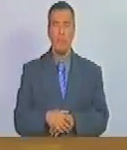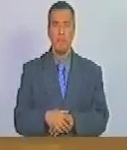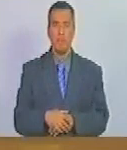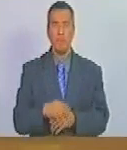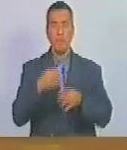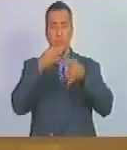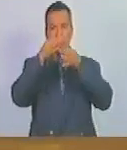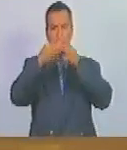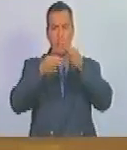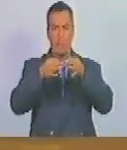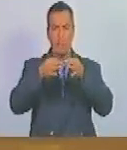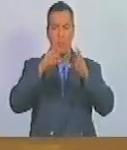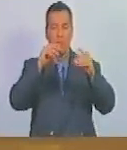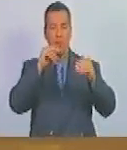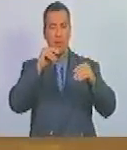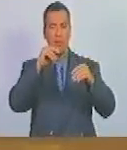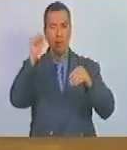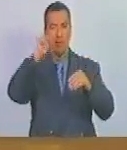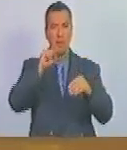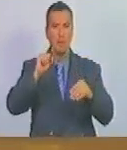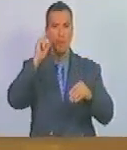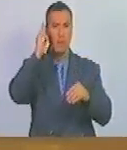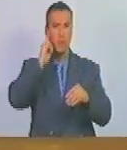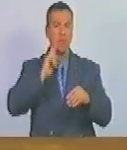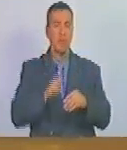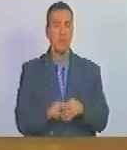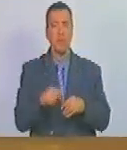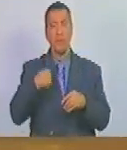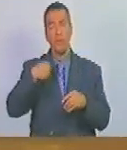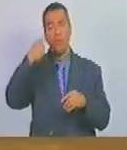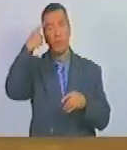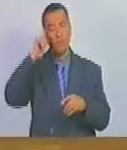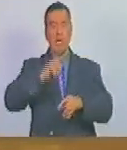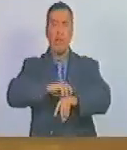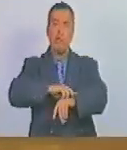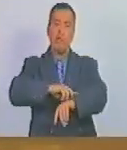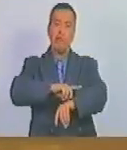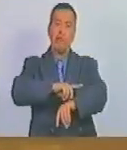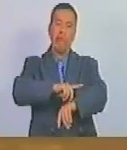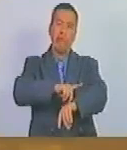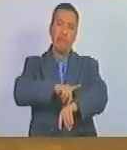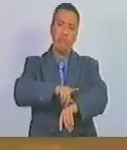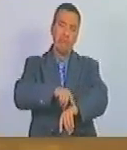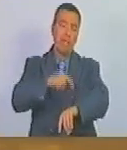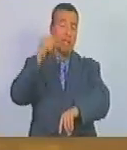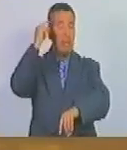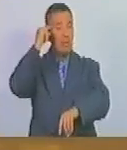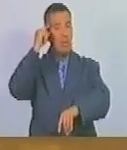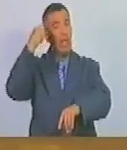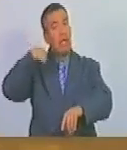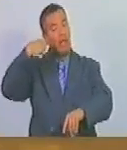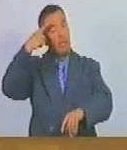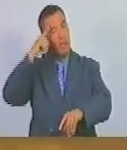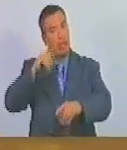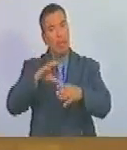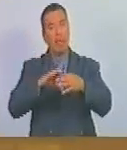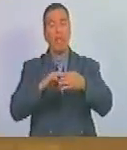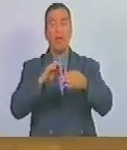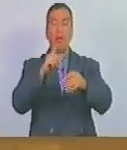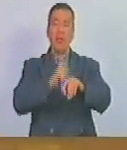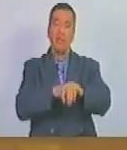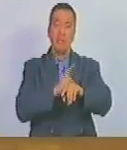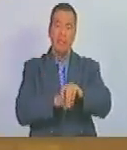Hablar de Bolívar sería cuestión de horas, días, tal vez no nos alcance el tiempo